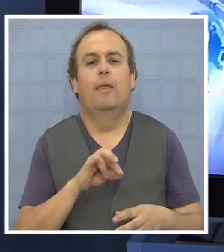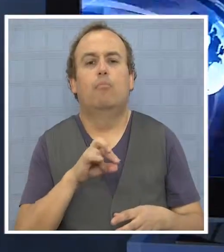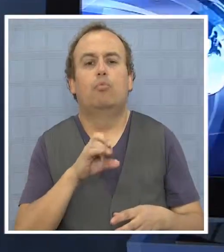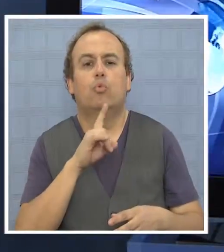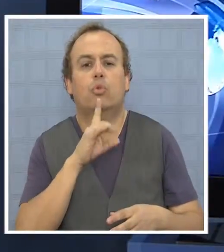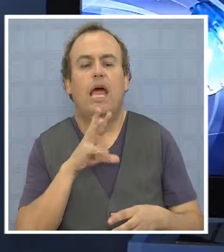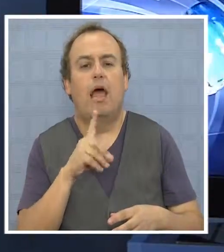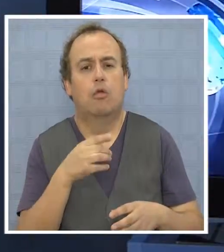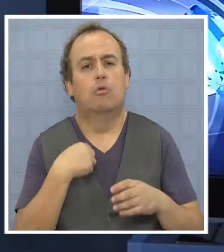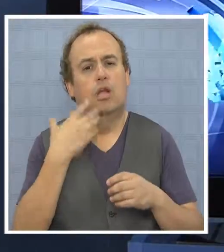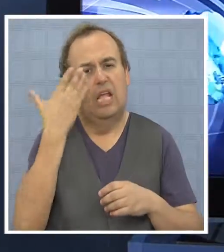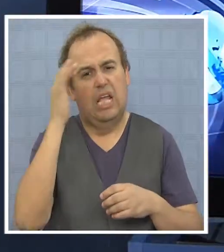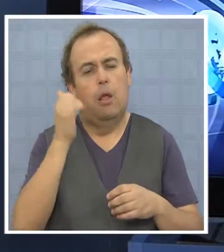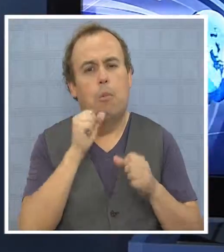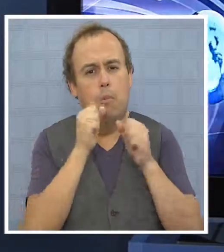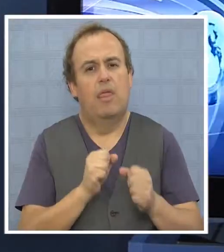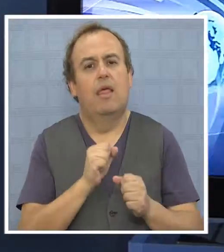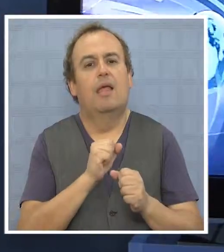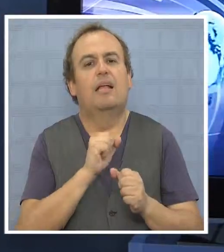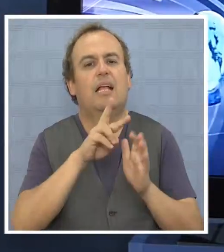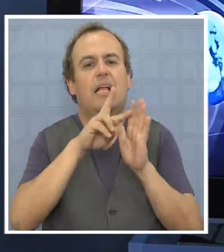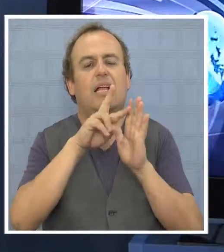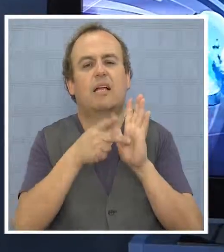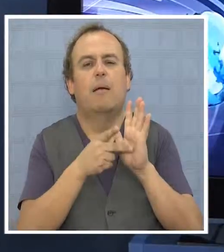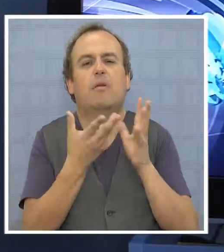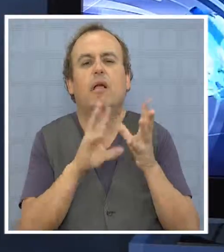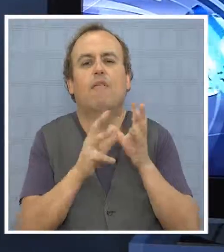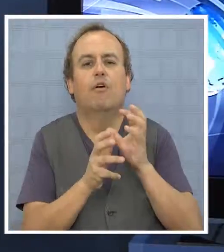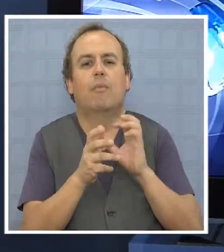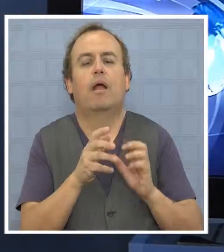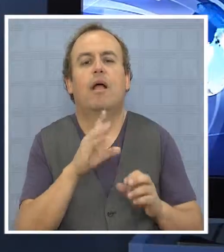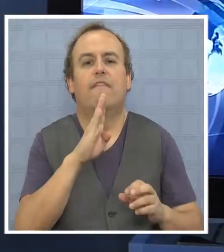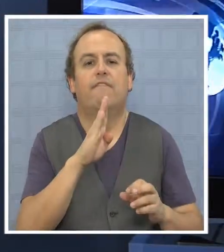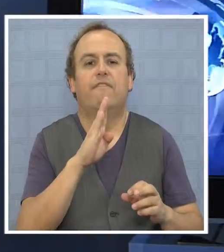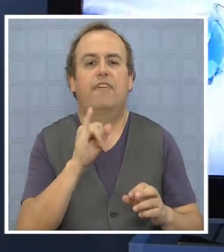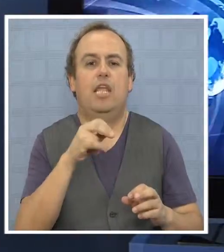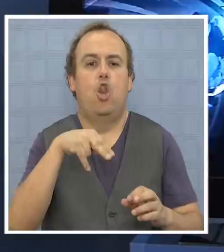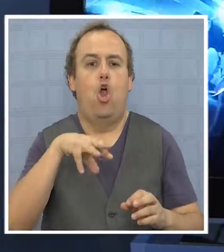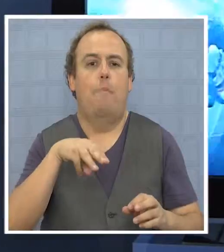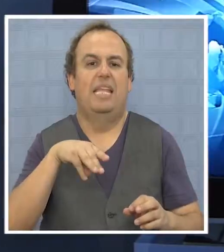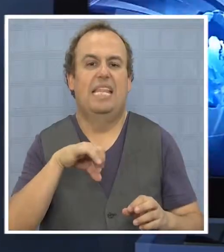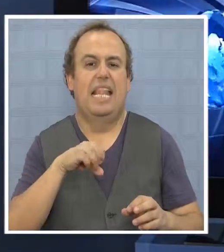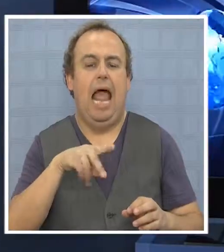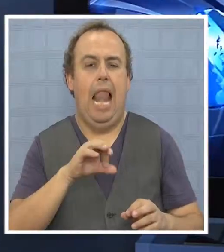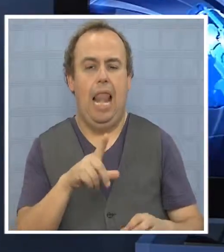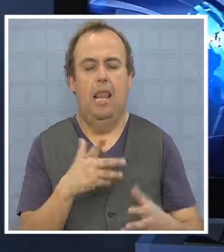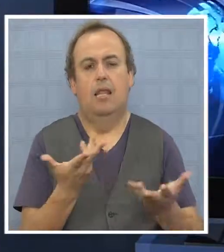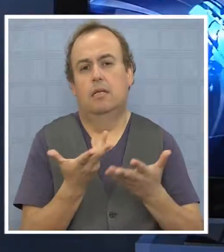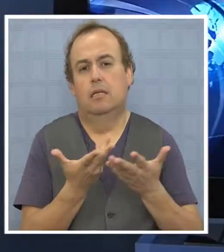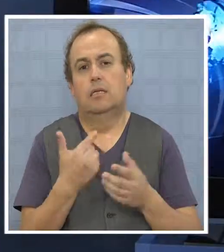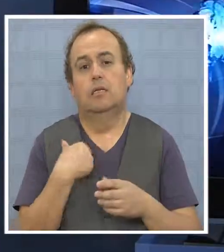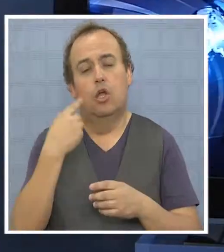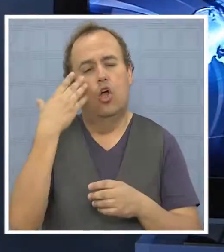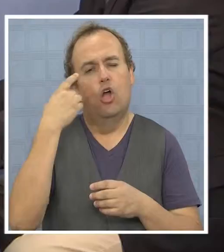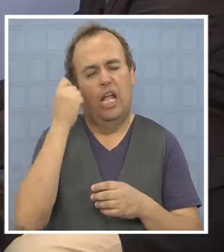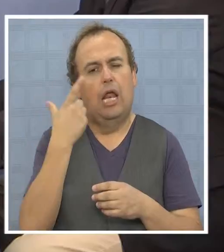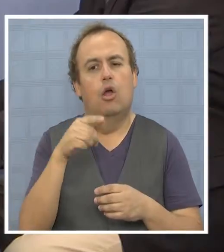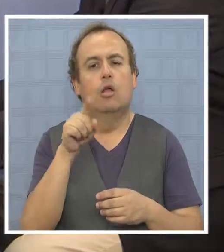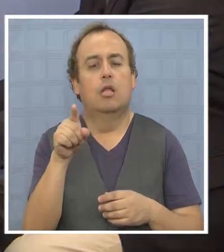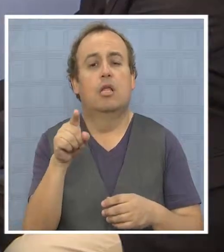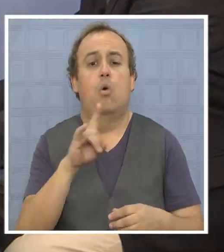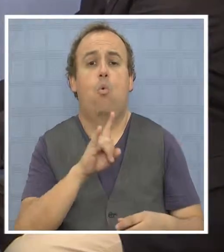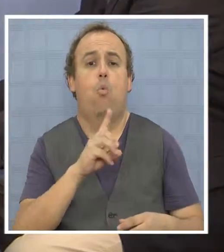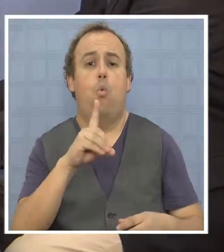privadamente, que creen que se puede cambiar el sistema electoral. Lo dijo hace poco el diputado Luchanz, por ejemplo. Yo creo que la UDI va a entender que